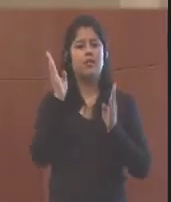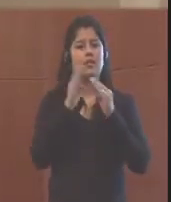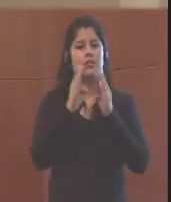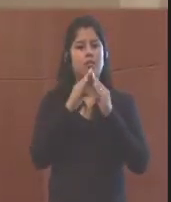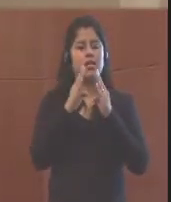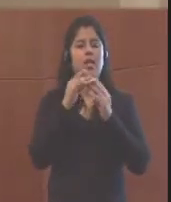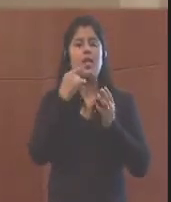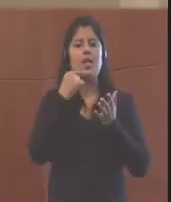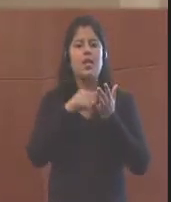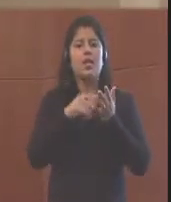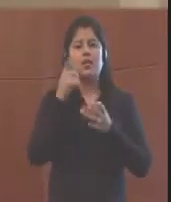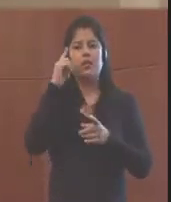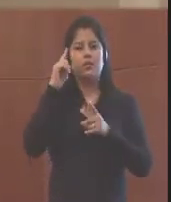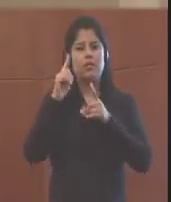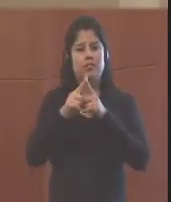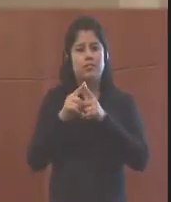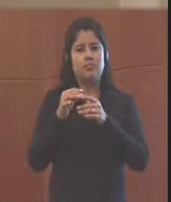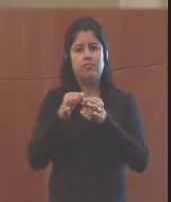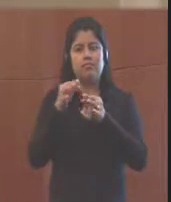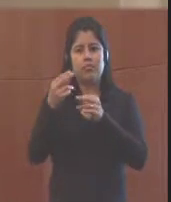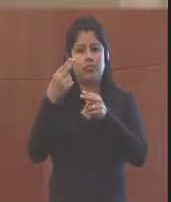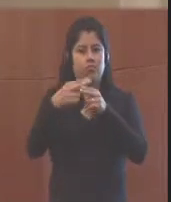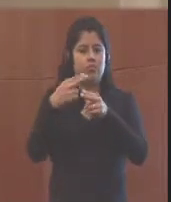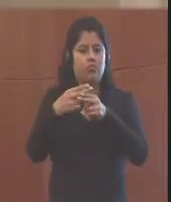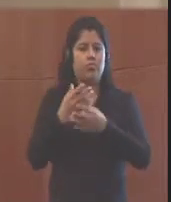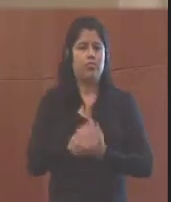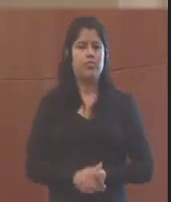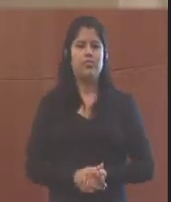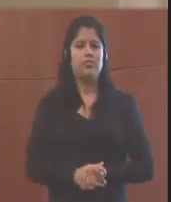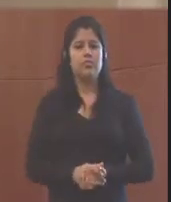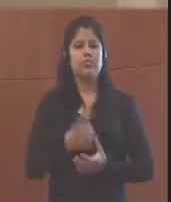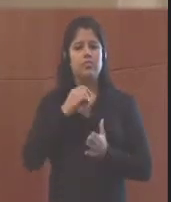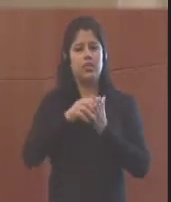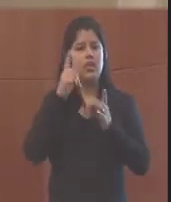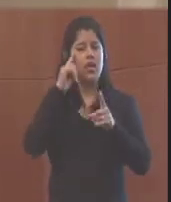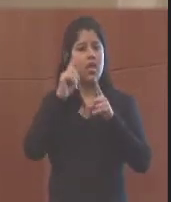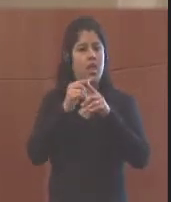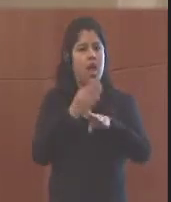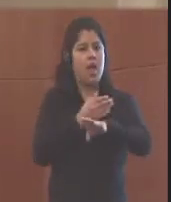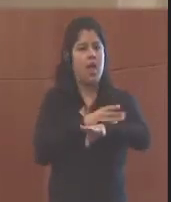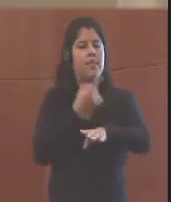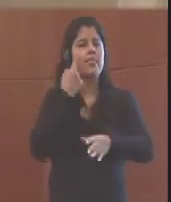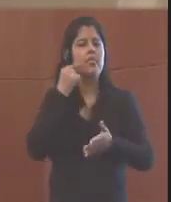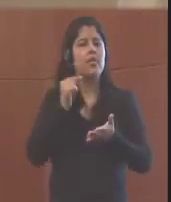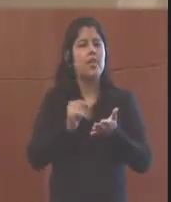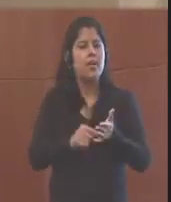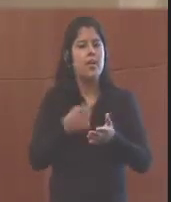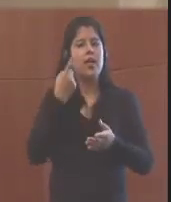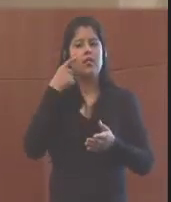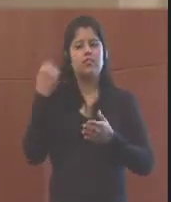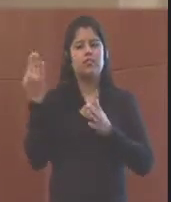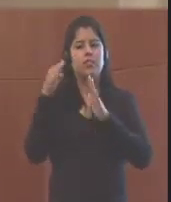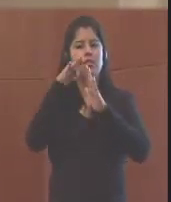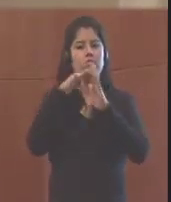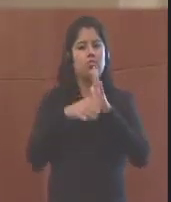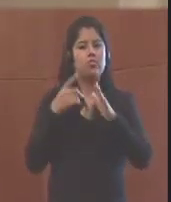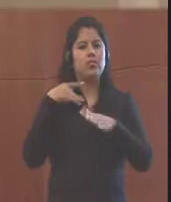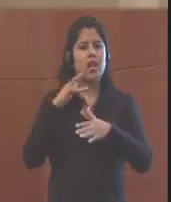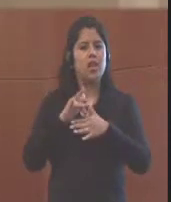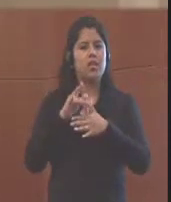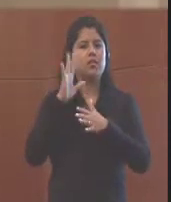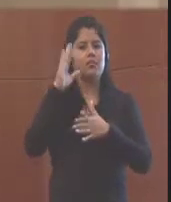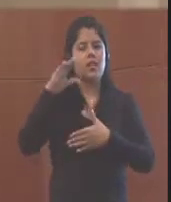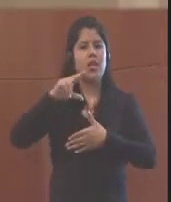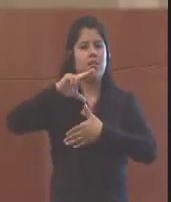web, webinar producido por Supregnac a través de un fondo que nosotros usamos para lo que es la reducción del riesgo en América